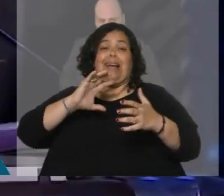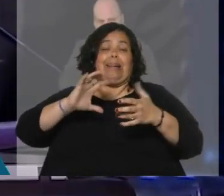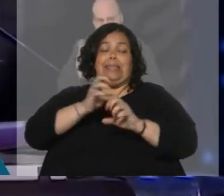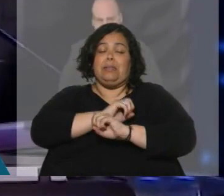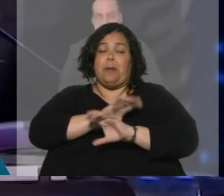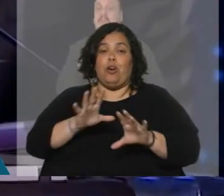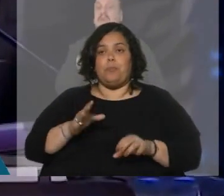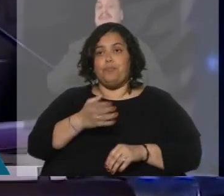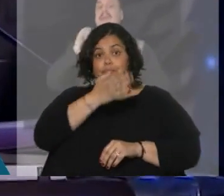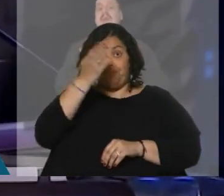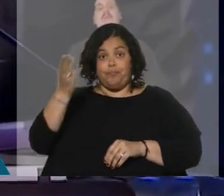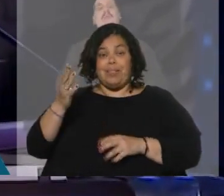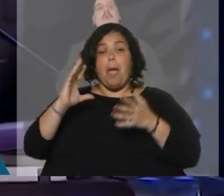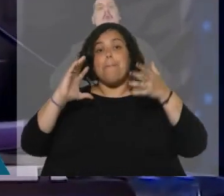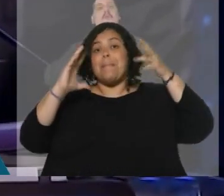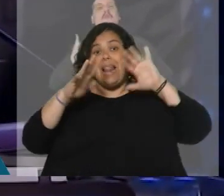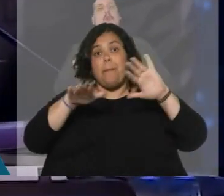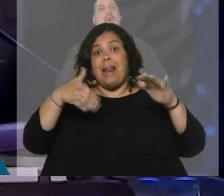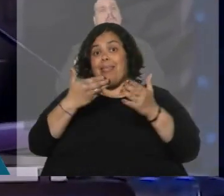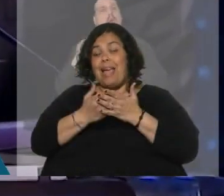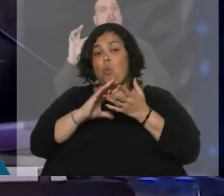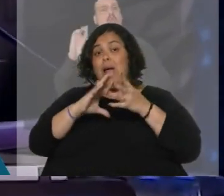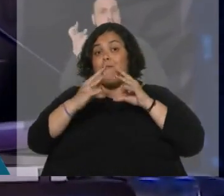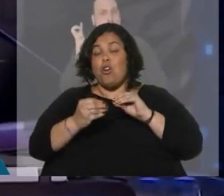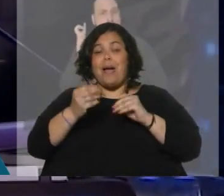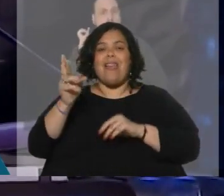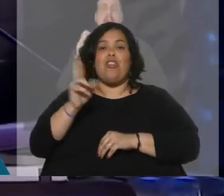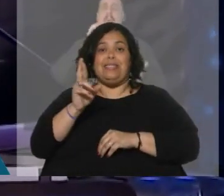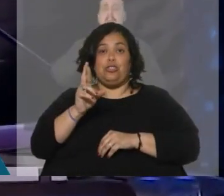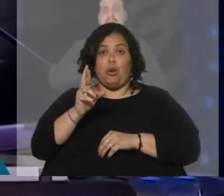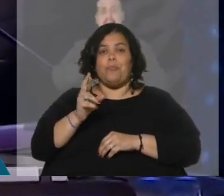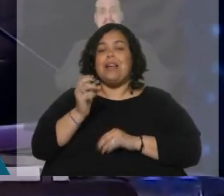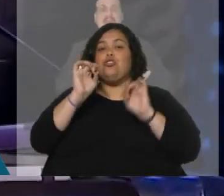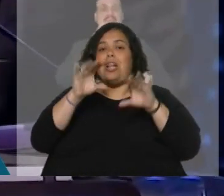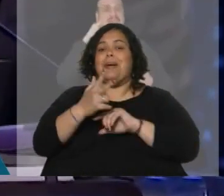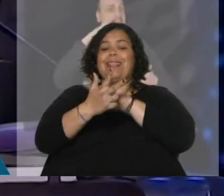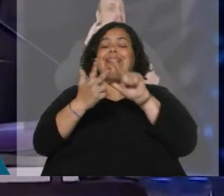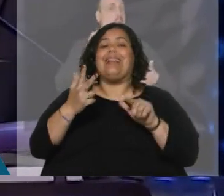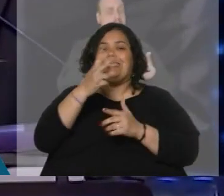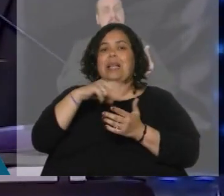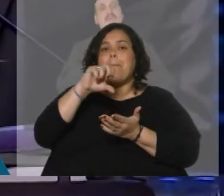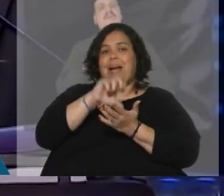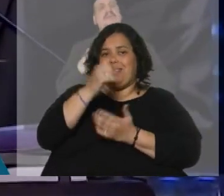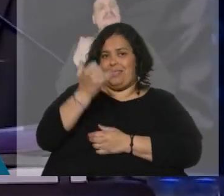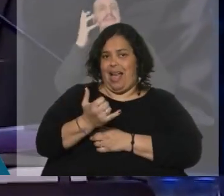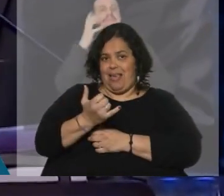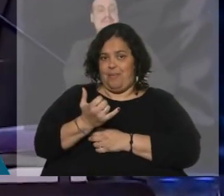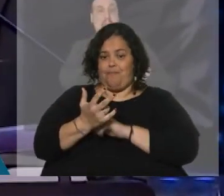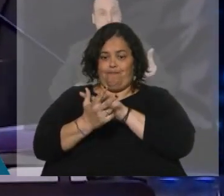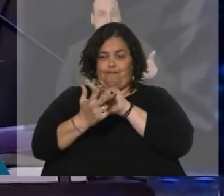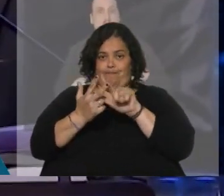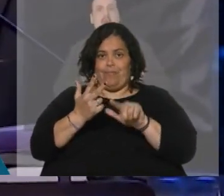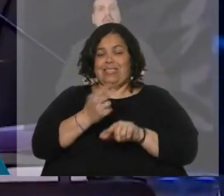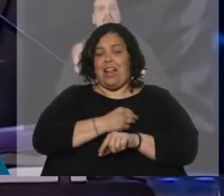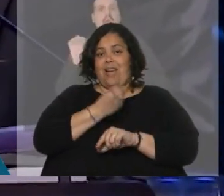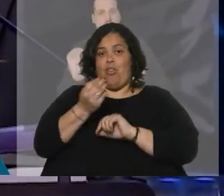dolarización que solo 3 países tienen en el mundo, Zimbabue, El Salvador y Ecuador. Y creo que la